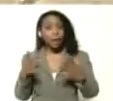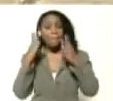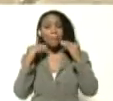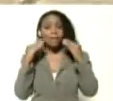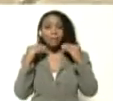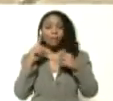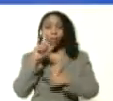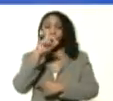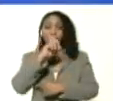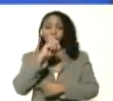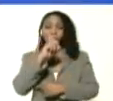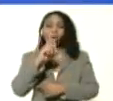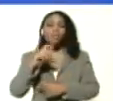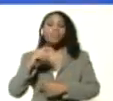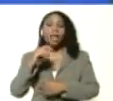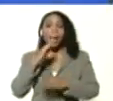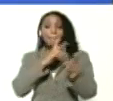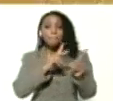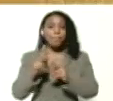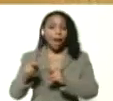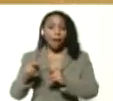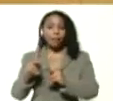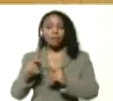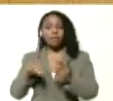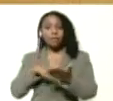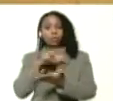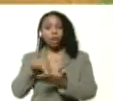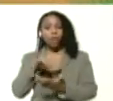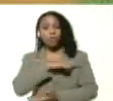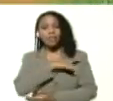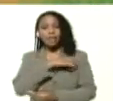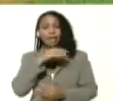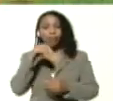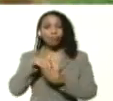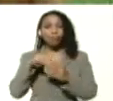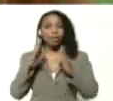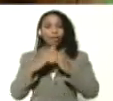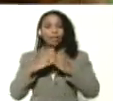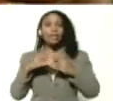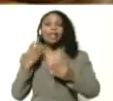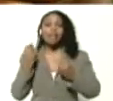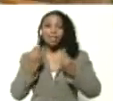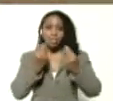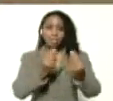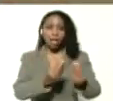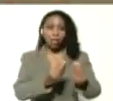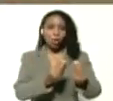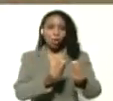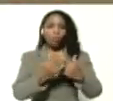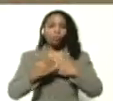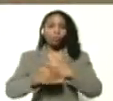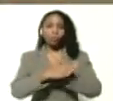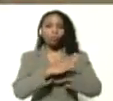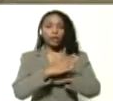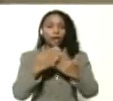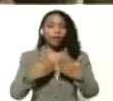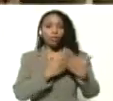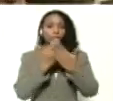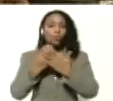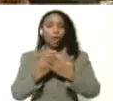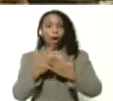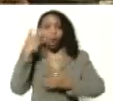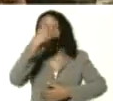de un año del plan nacional universidad en casa se está garantizando la prosecución de estudios de nuestros jóvenes